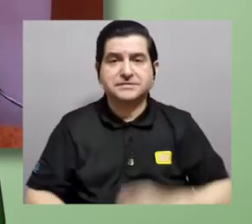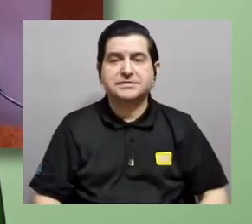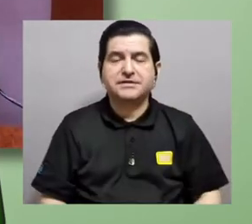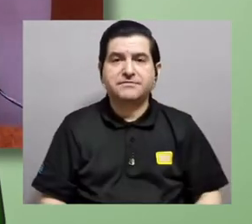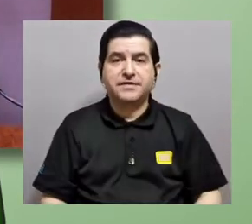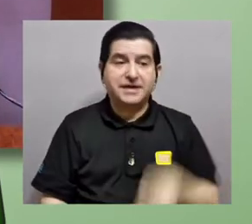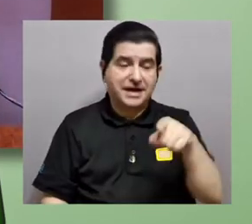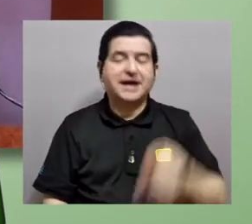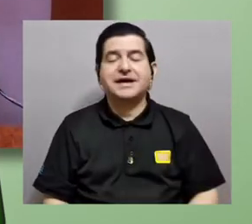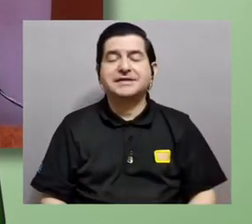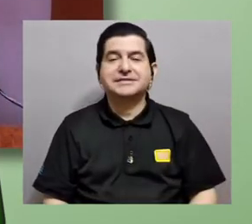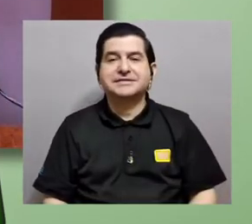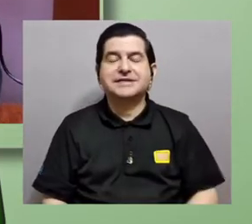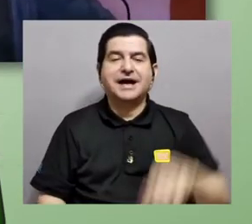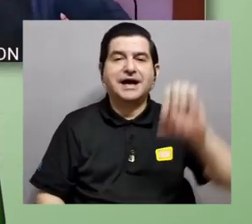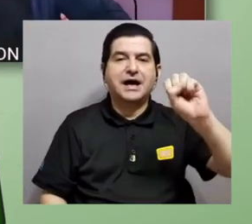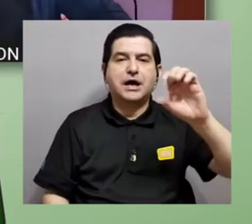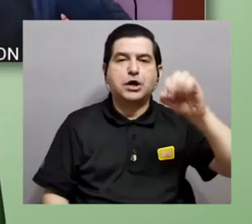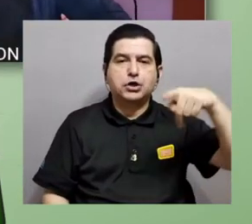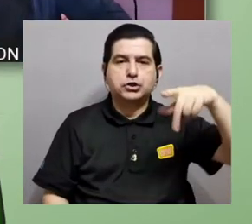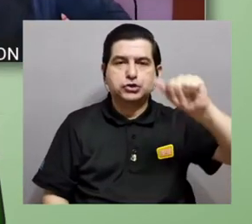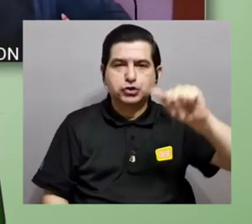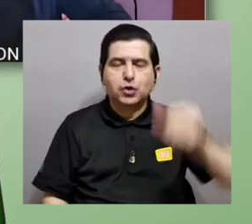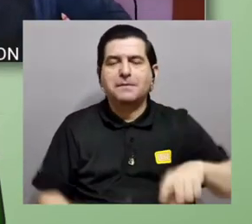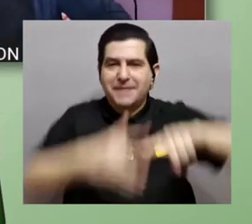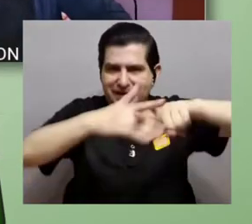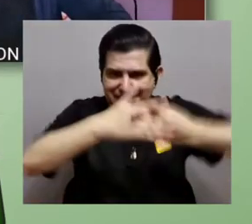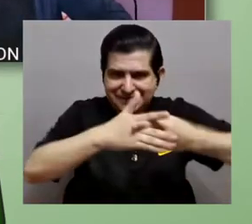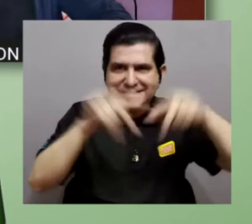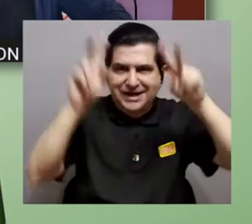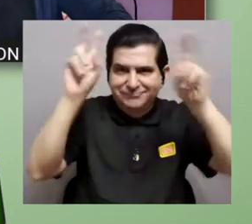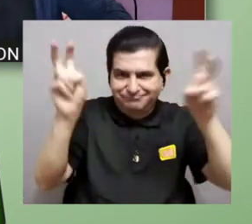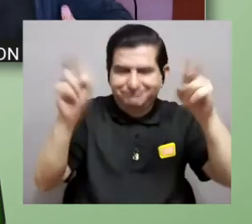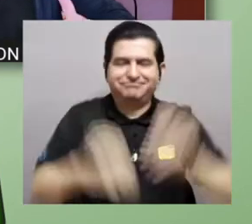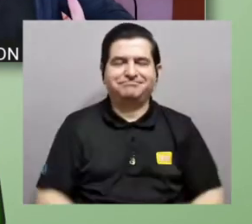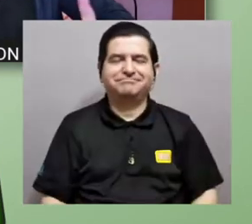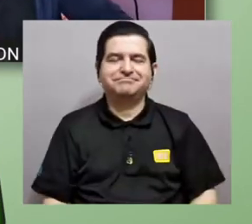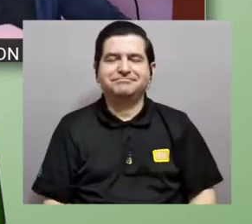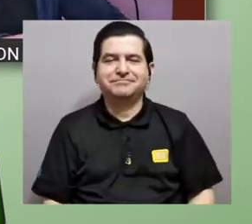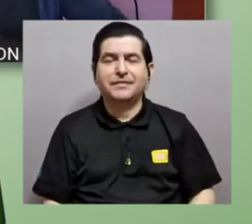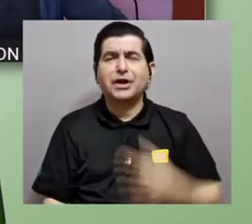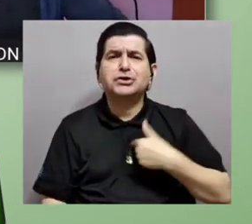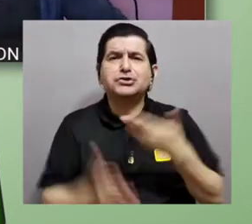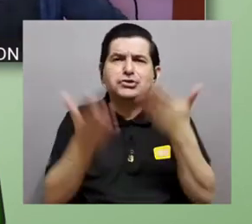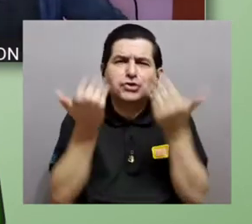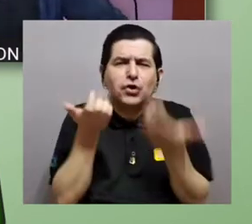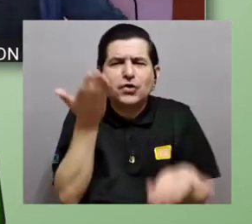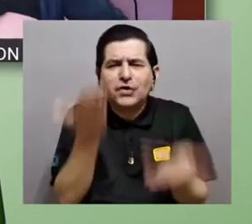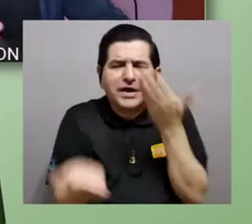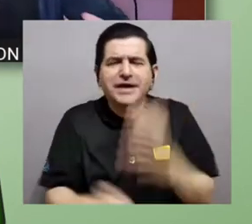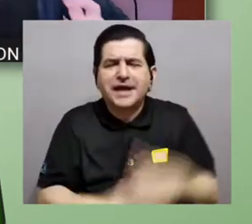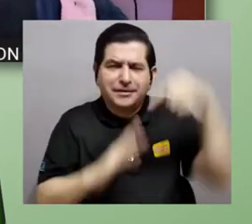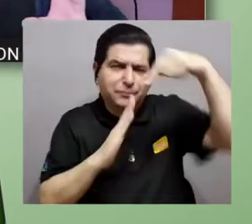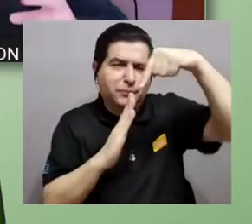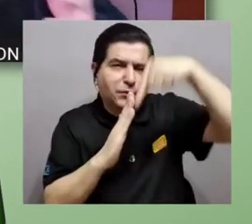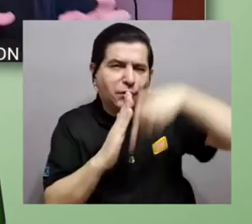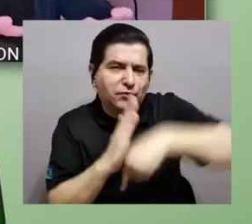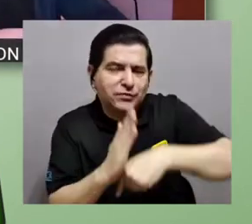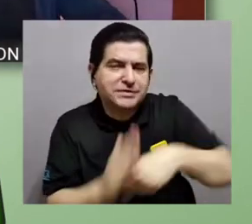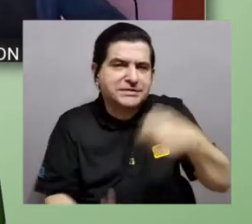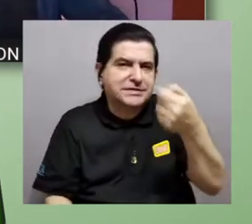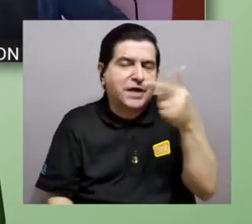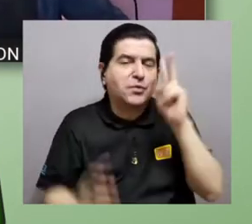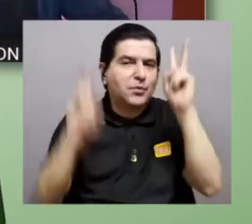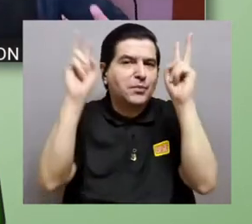la sopa primordial, ¿verdad? Entonces, eso era algo que quería un poquito